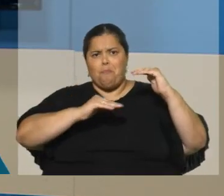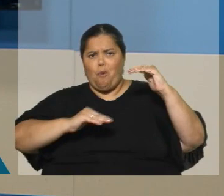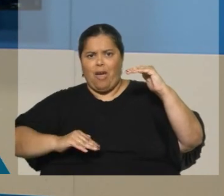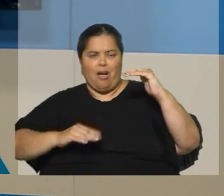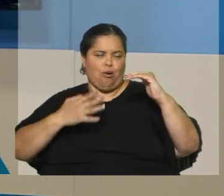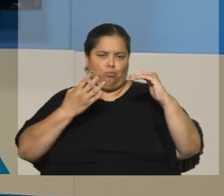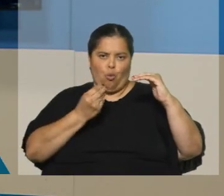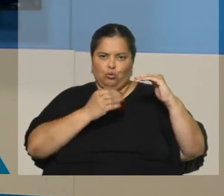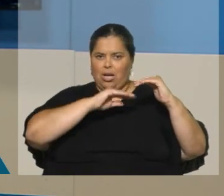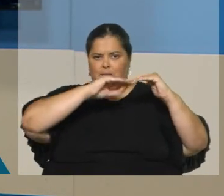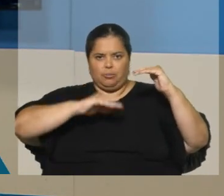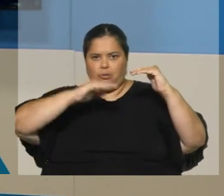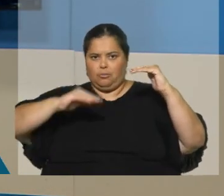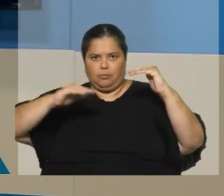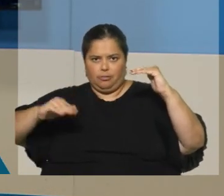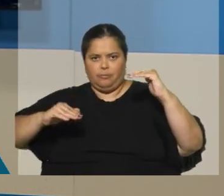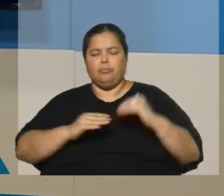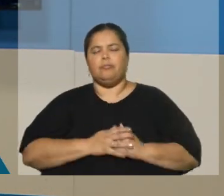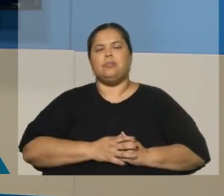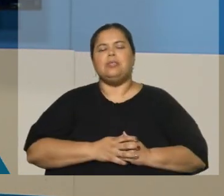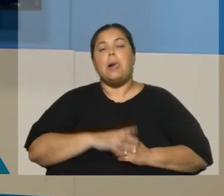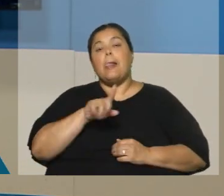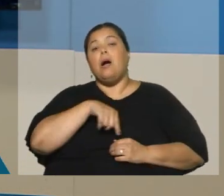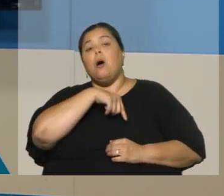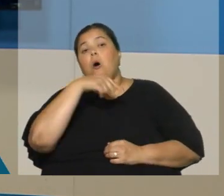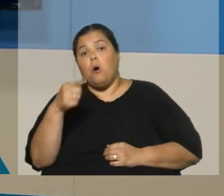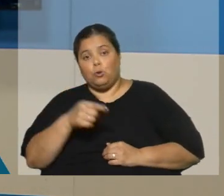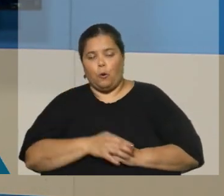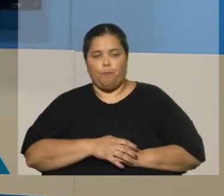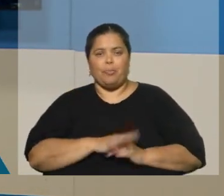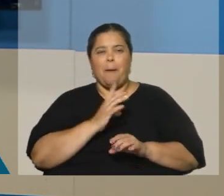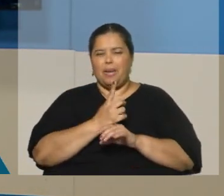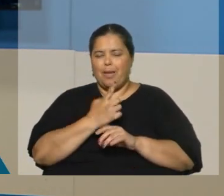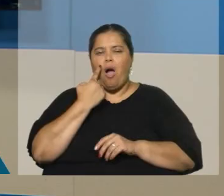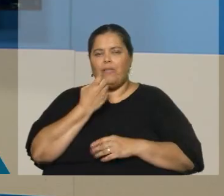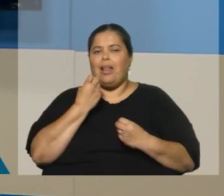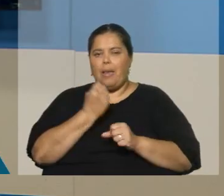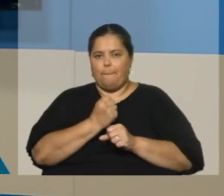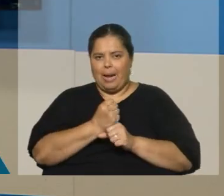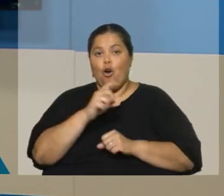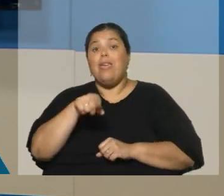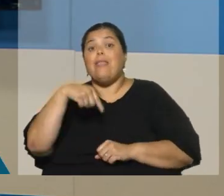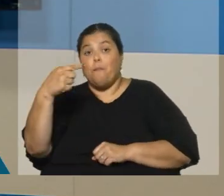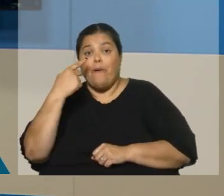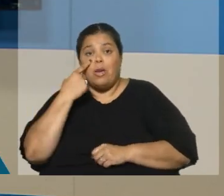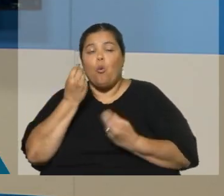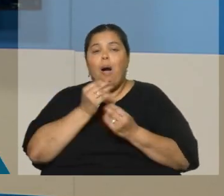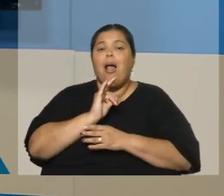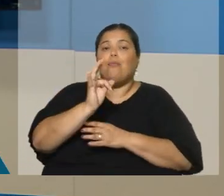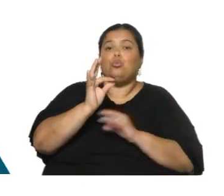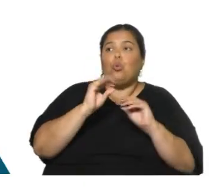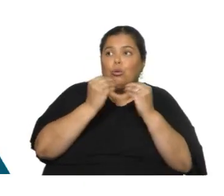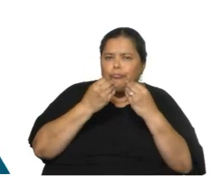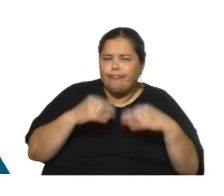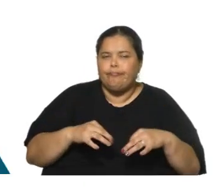gráfica que observamos. ¿Y perspectiva, Luis? Bueno, primero miramos el empleo, ¿te parece? Y después ya con los datos del empleo tenemos el combo completo.